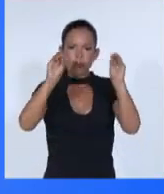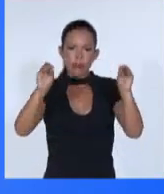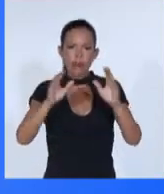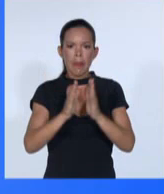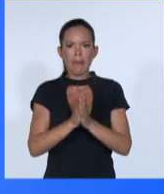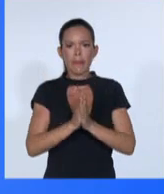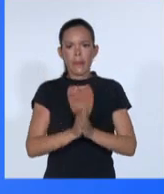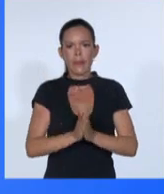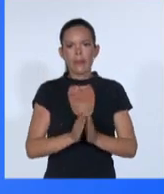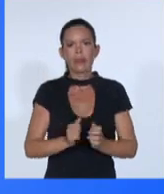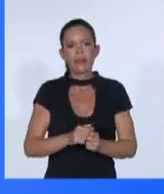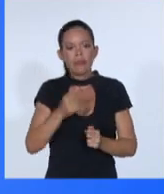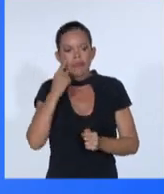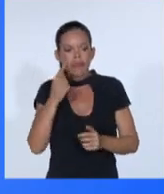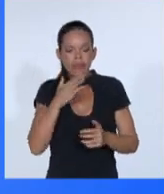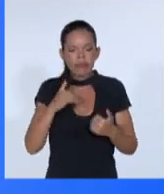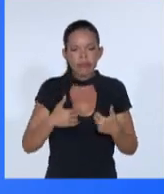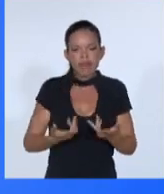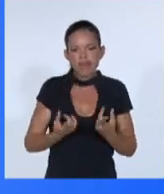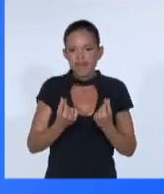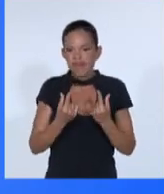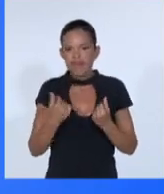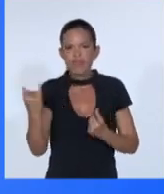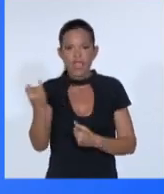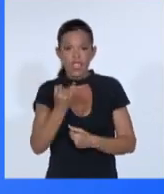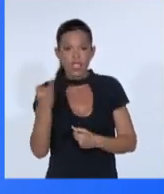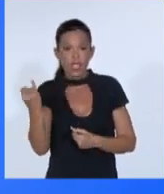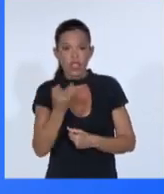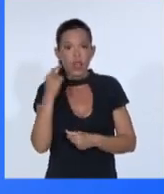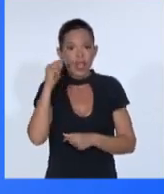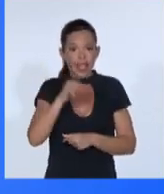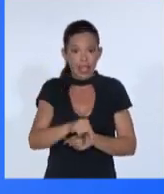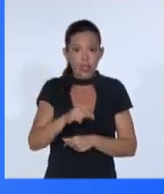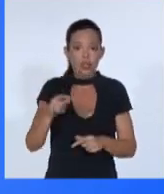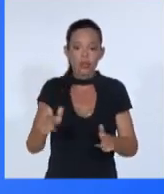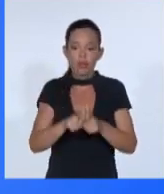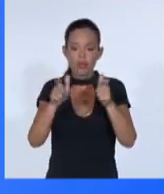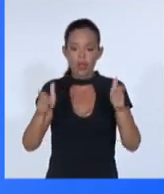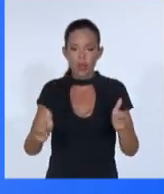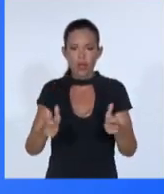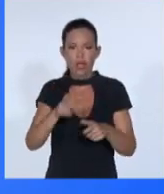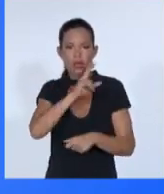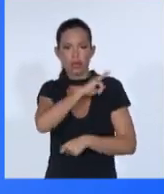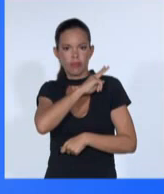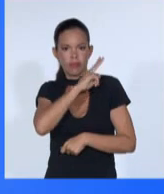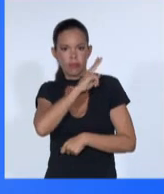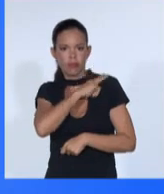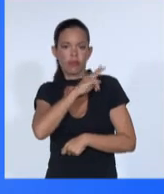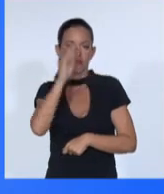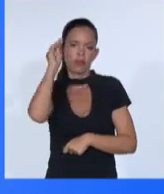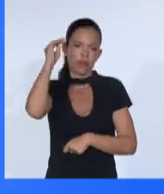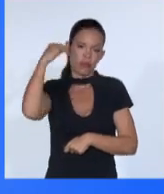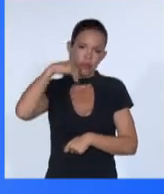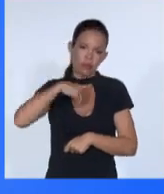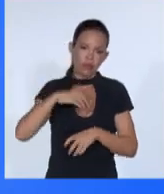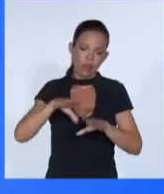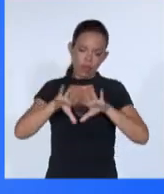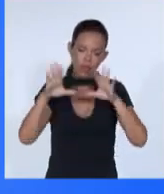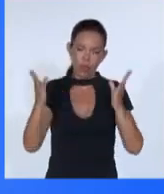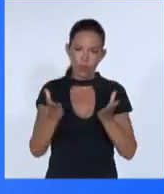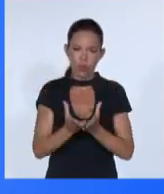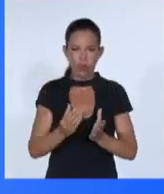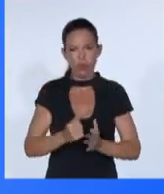financiera internacional, el cual ha sido compartido por un gran número de líderes y personalidades de todo el mundo. Dicho